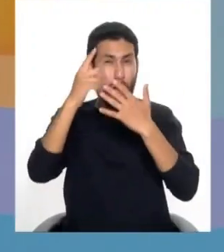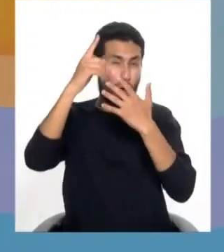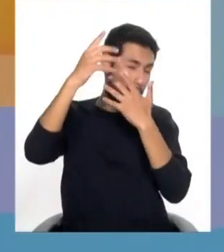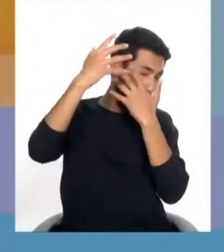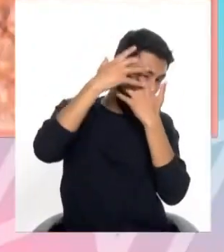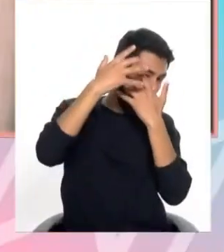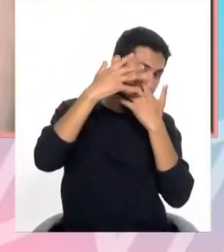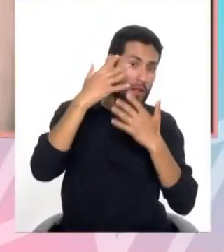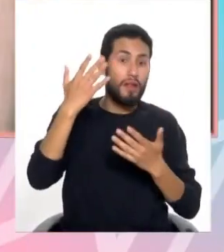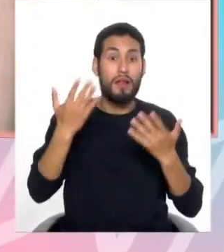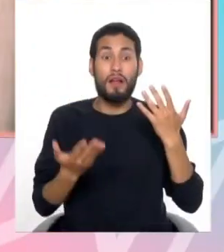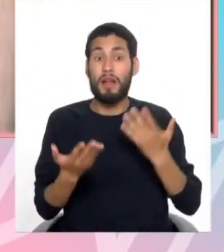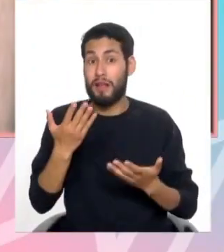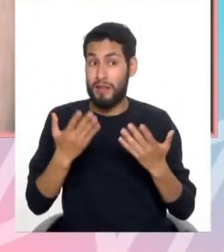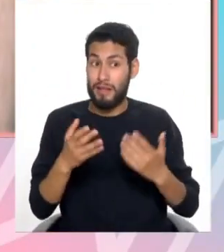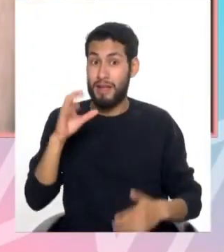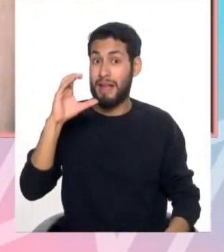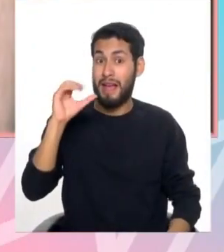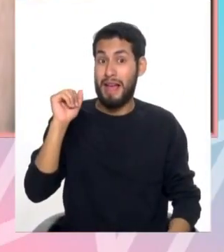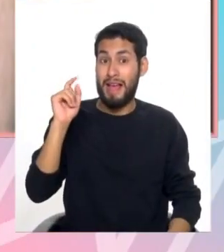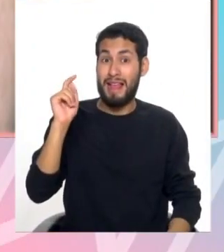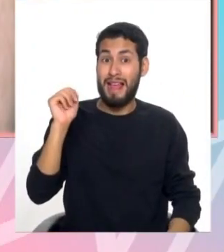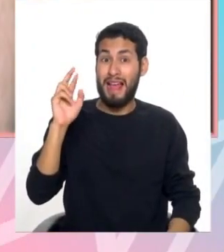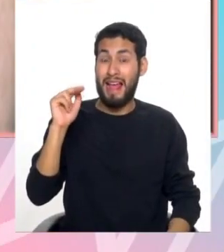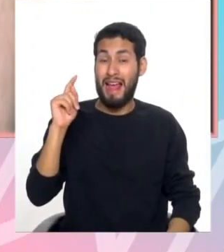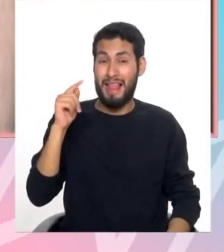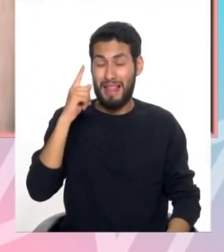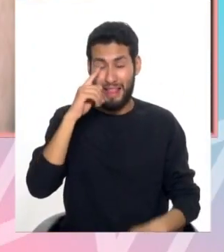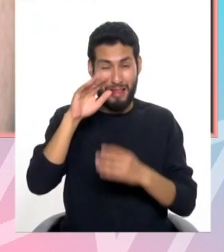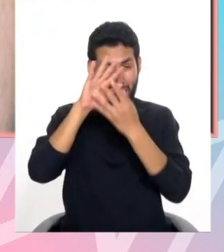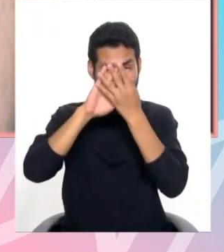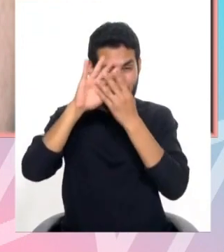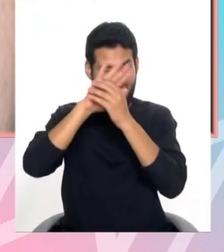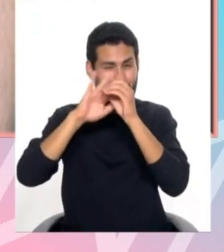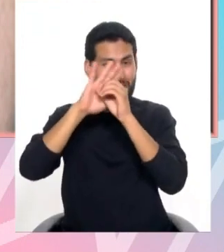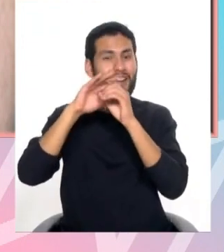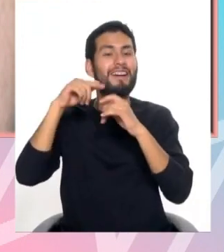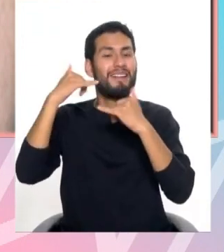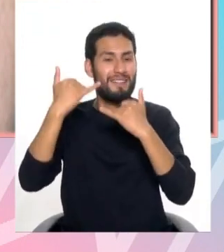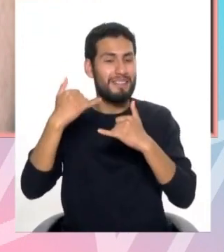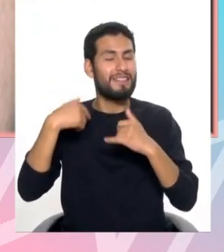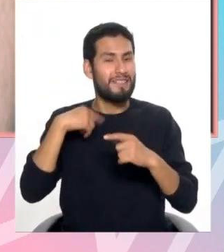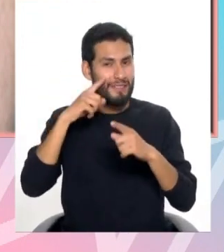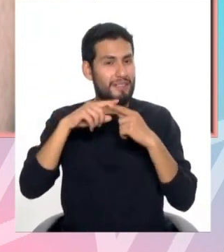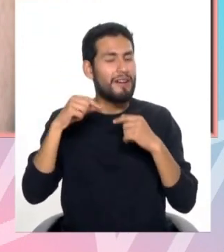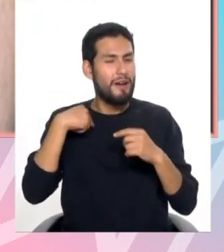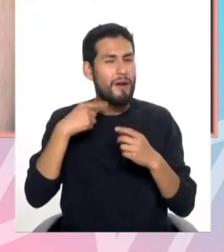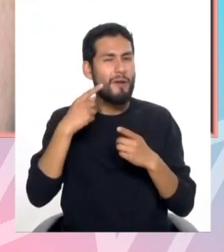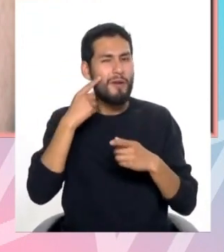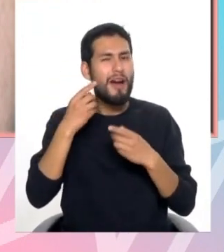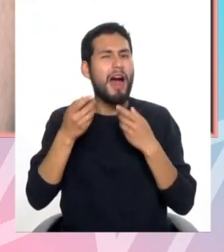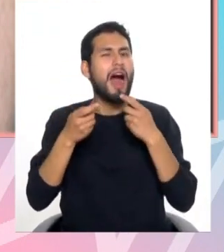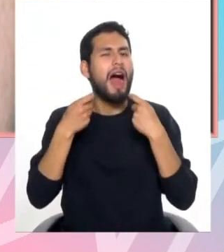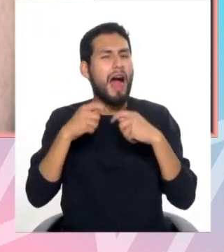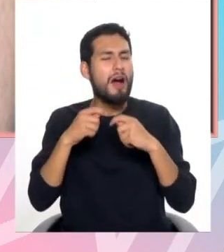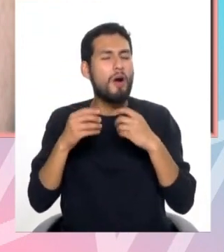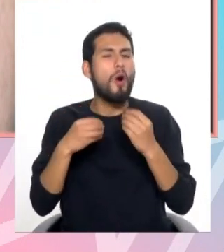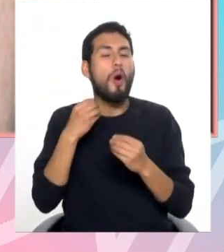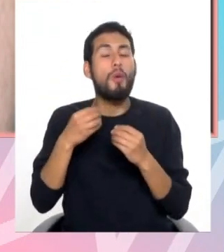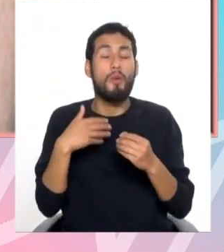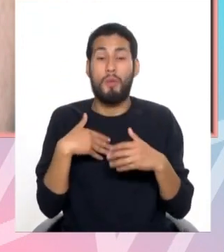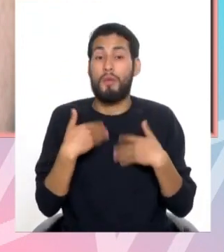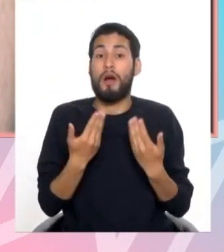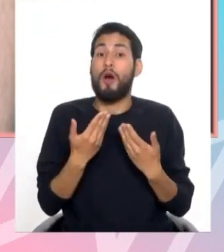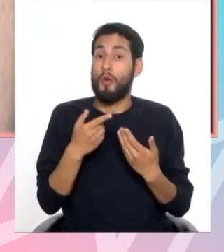Puede ser que tengamos cataratas y el día de hoy vamos a hablar de muchos de sus tratamientos, diagnósticos y cómo prevenirlos.